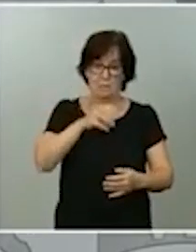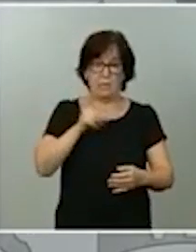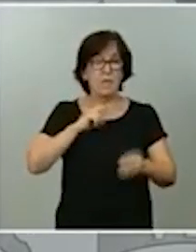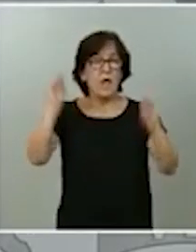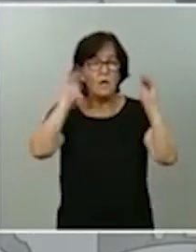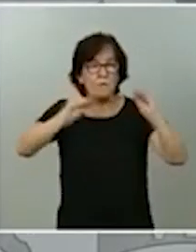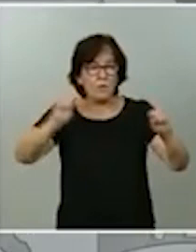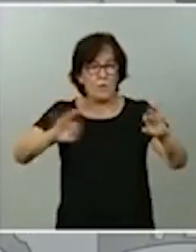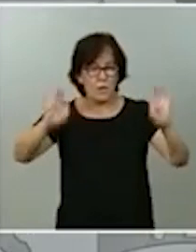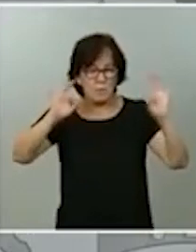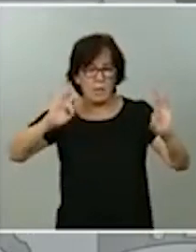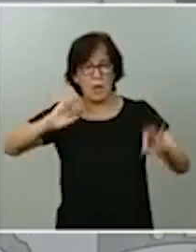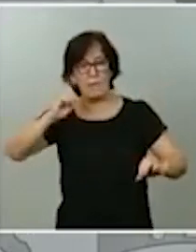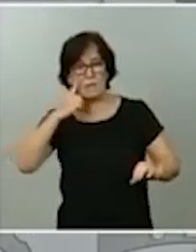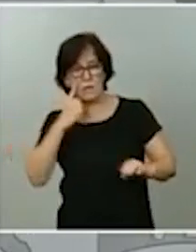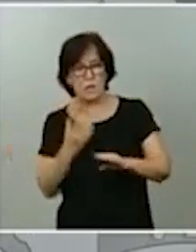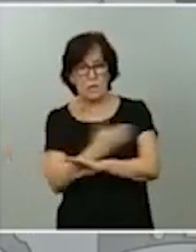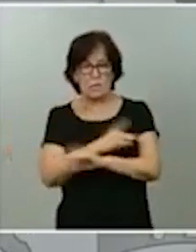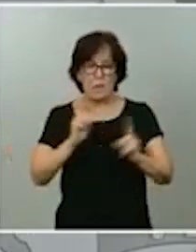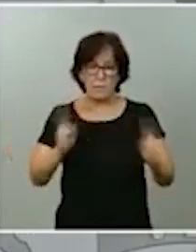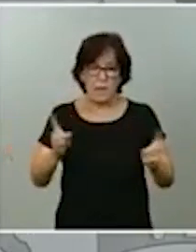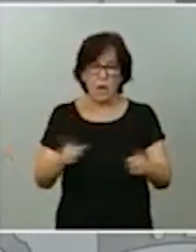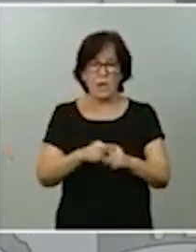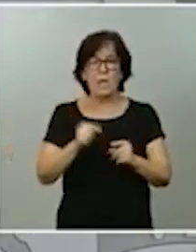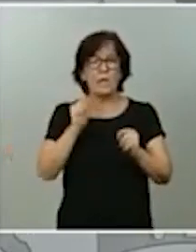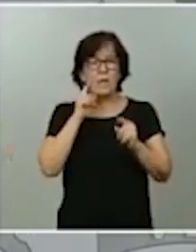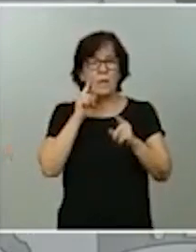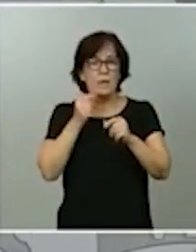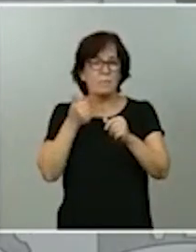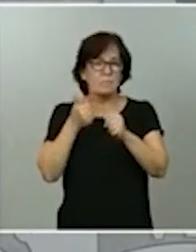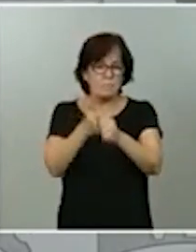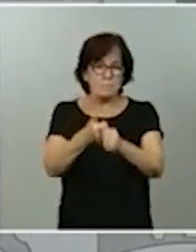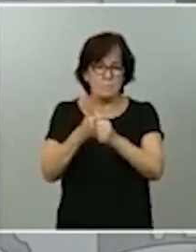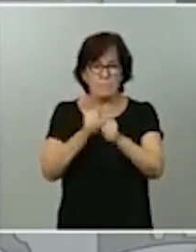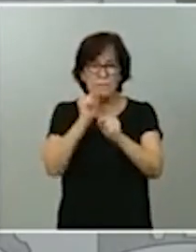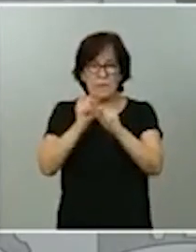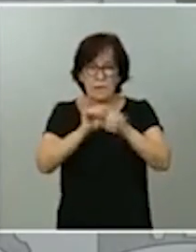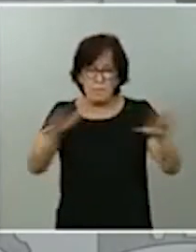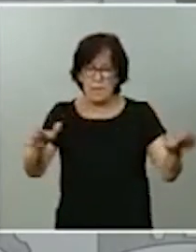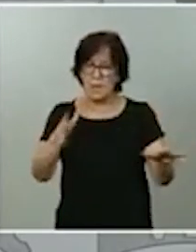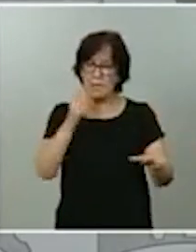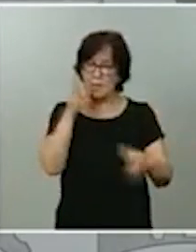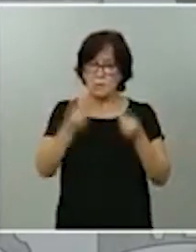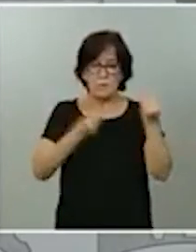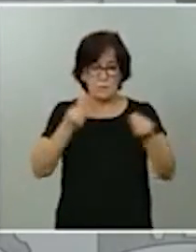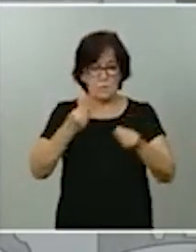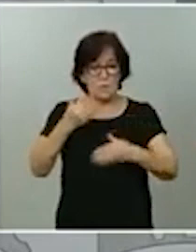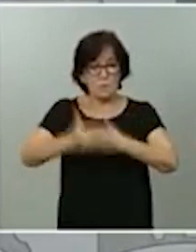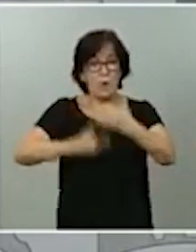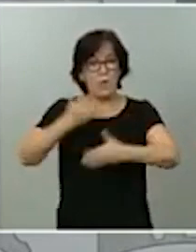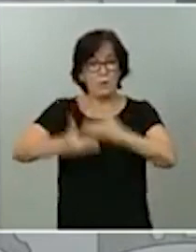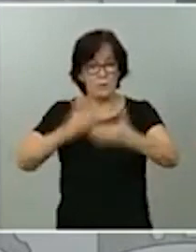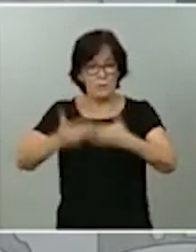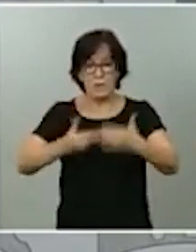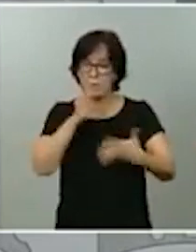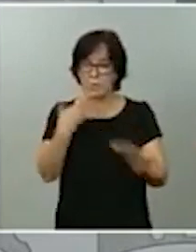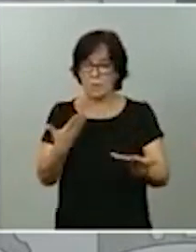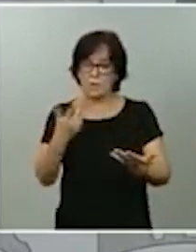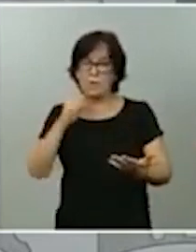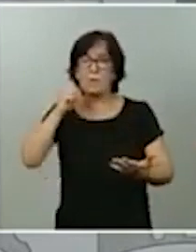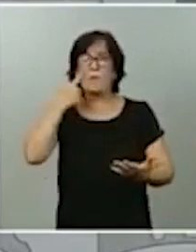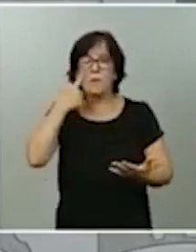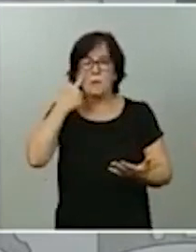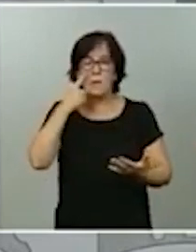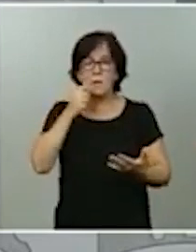para la detección precoz y vigilancia epidemiológica del Ejército ha incluido procedimientos específicos en la identificación del riesgo y en el